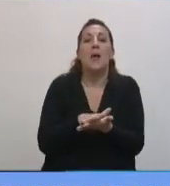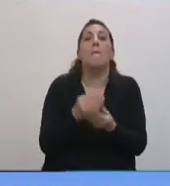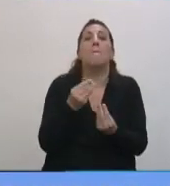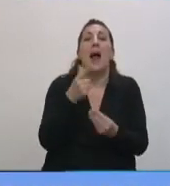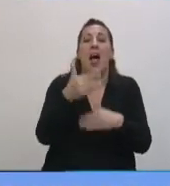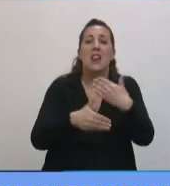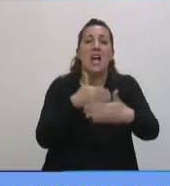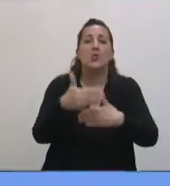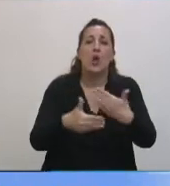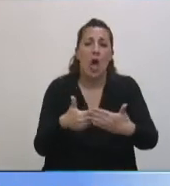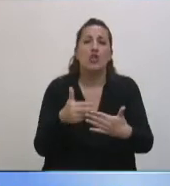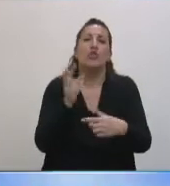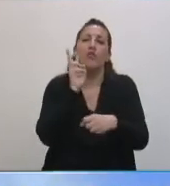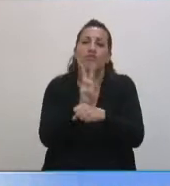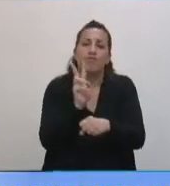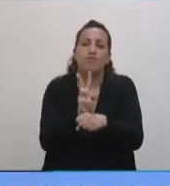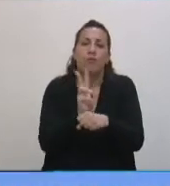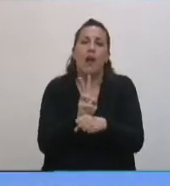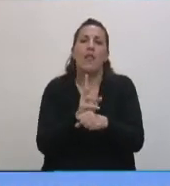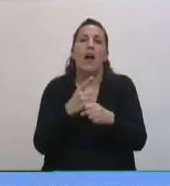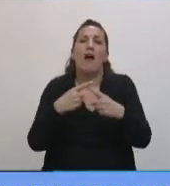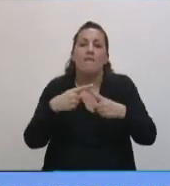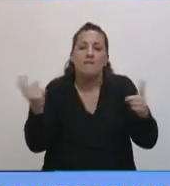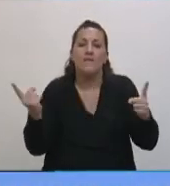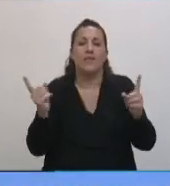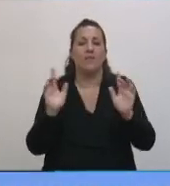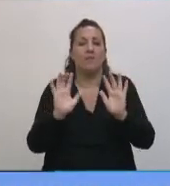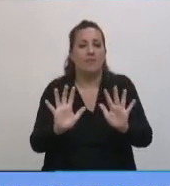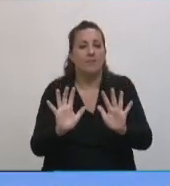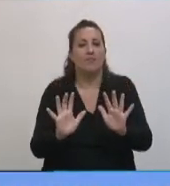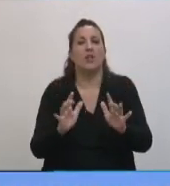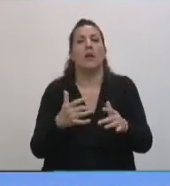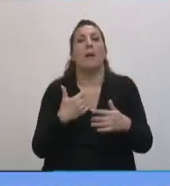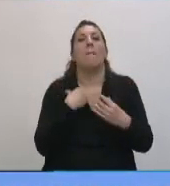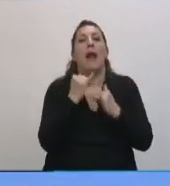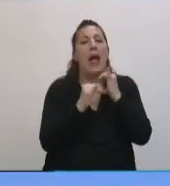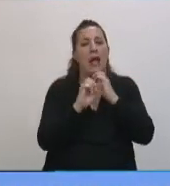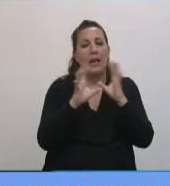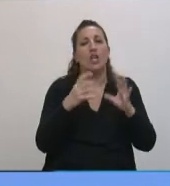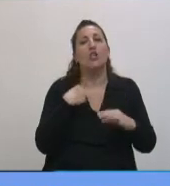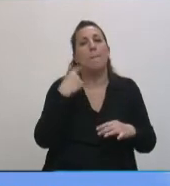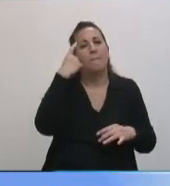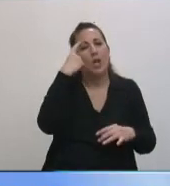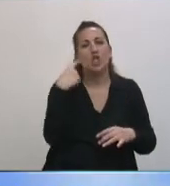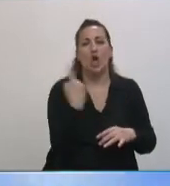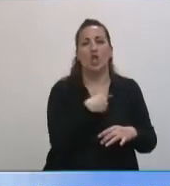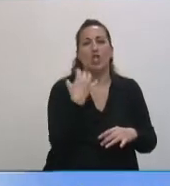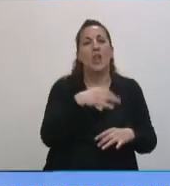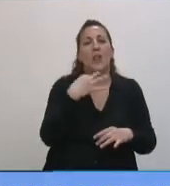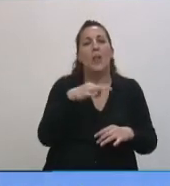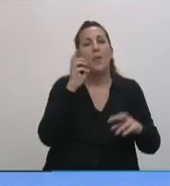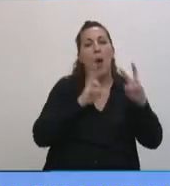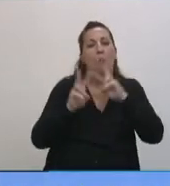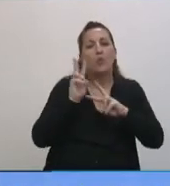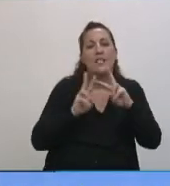absolutamente sostenible. A ver, para ser más claro, yo creo que nosotros lo que tenemos que buscar o lo que tendríamos que